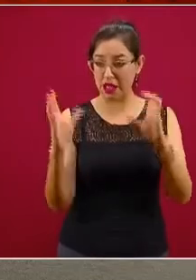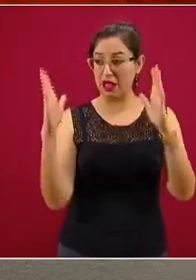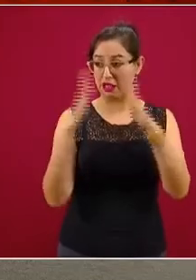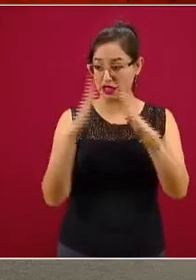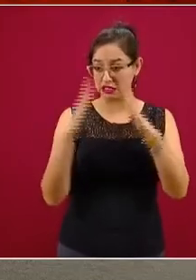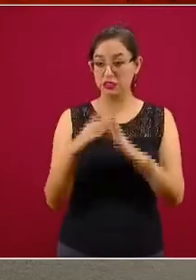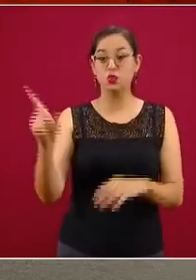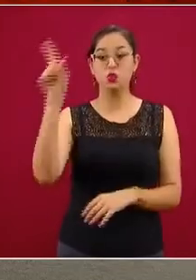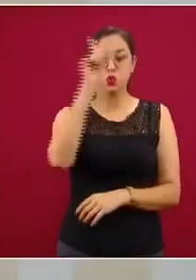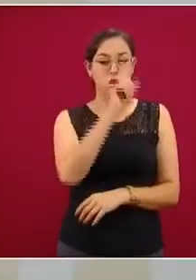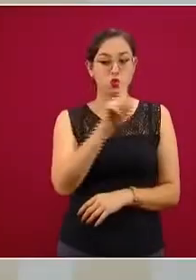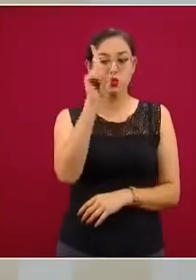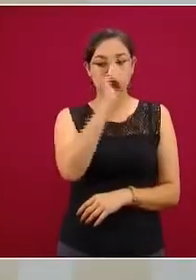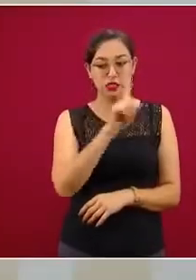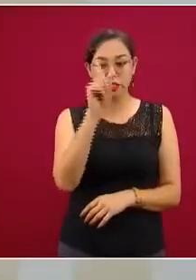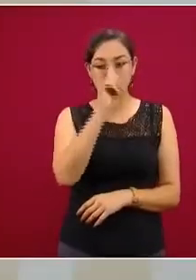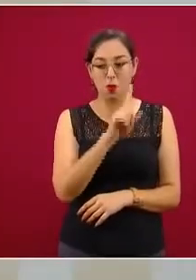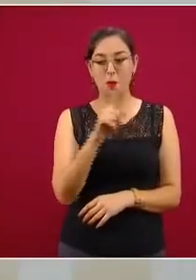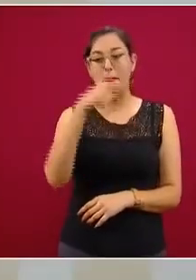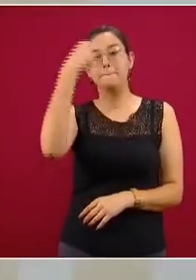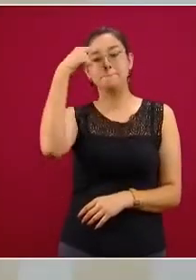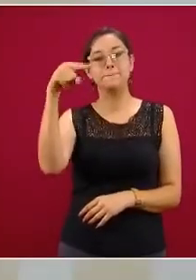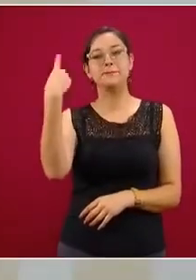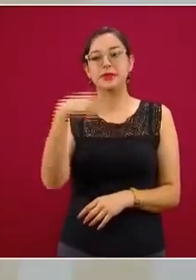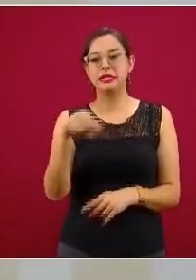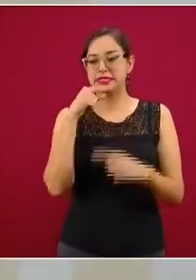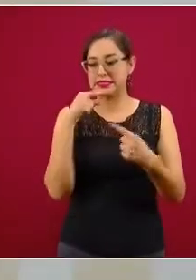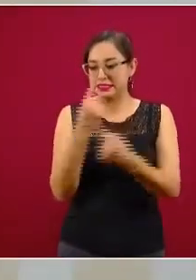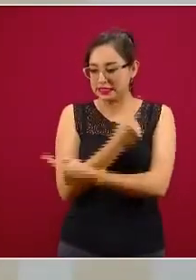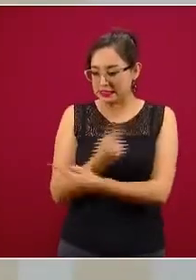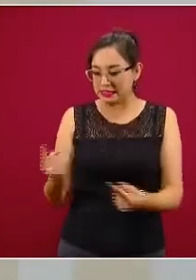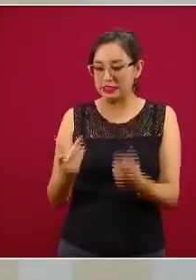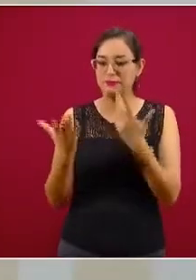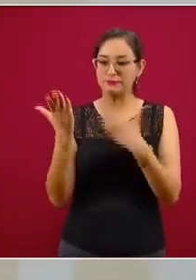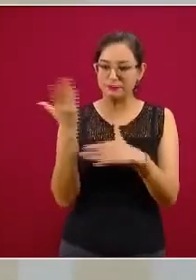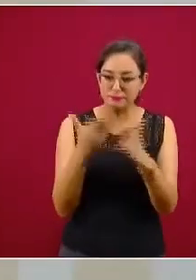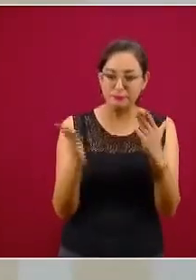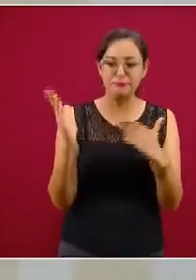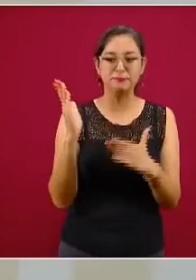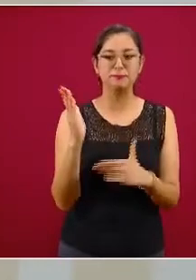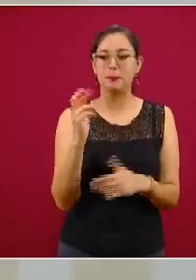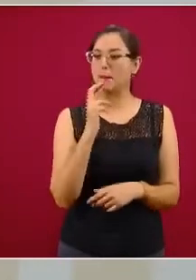salir lo mejor posible parados de esto.